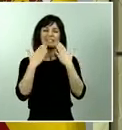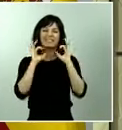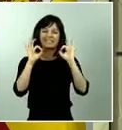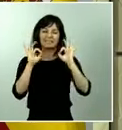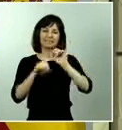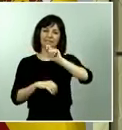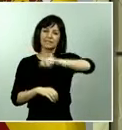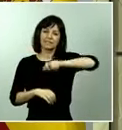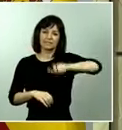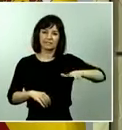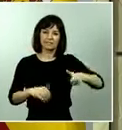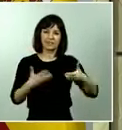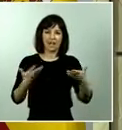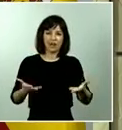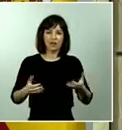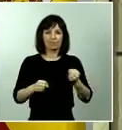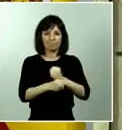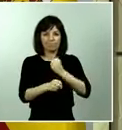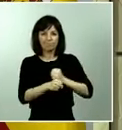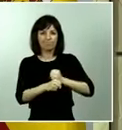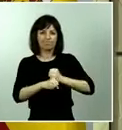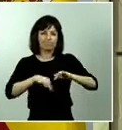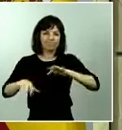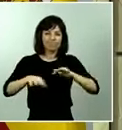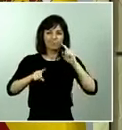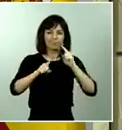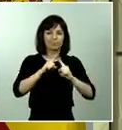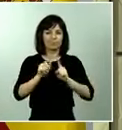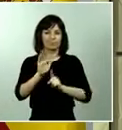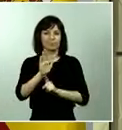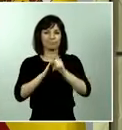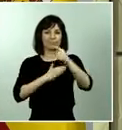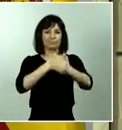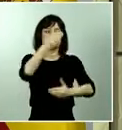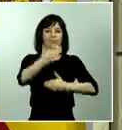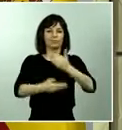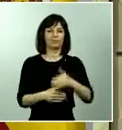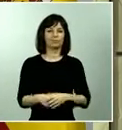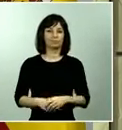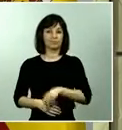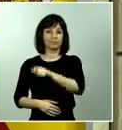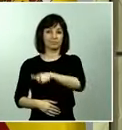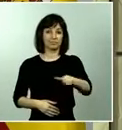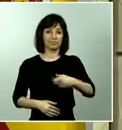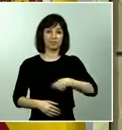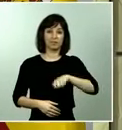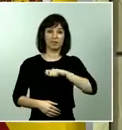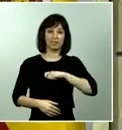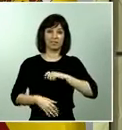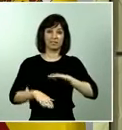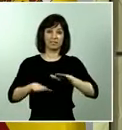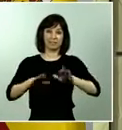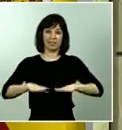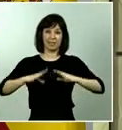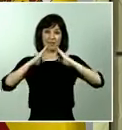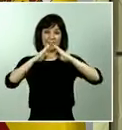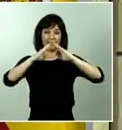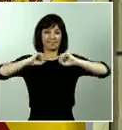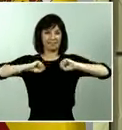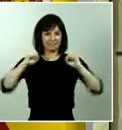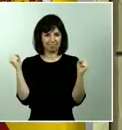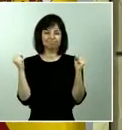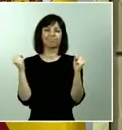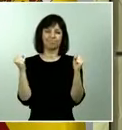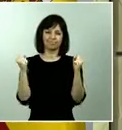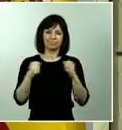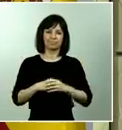momento están trabajando para salir adelante, a los ciudadanos españoles que se quedan en casa, a las fuerzas de